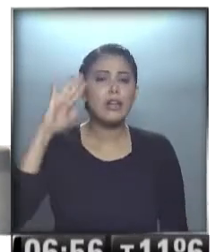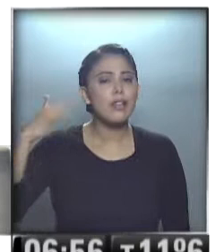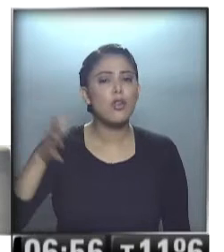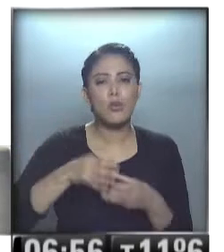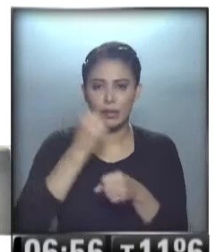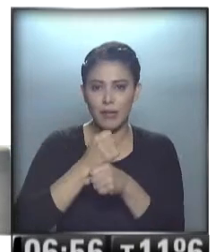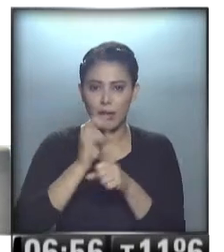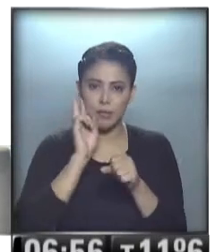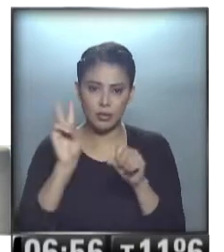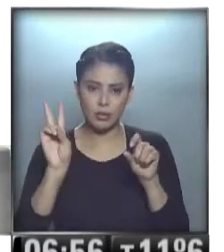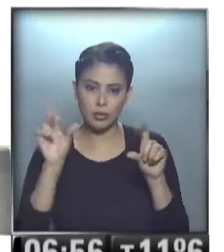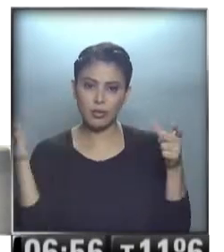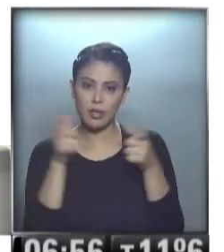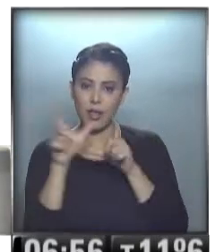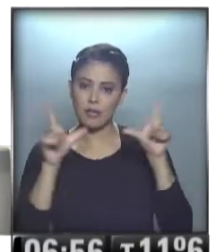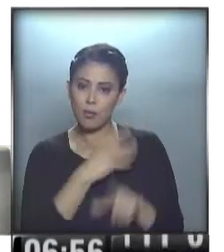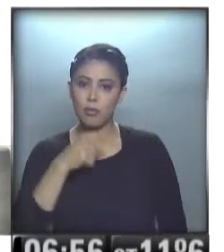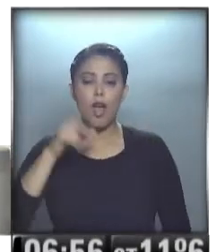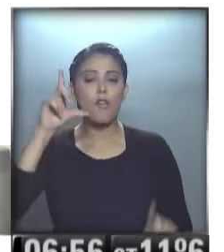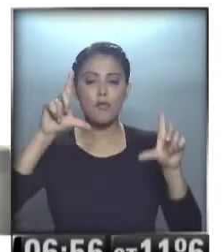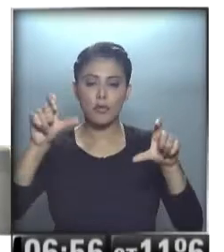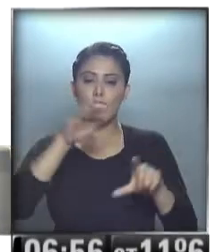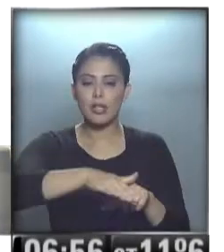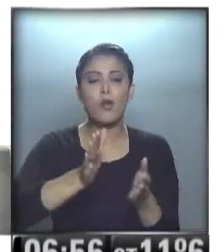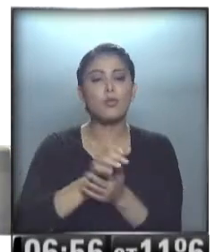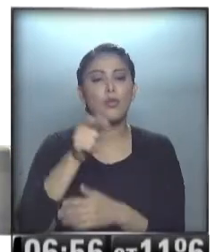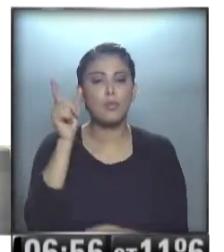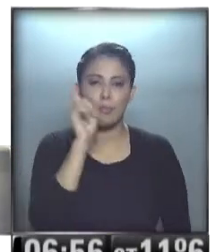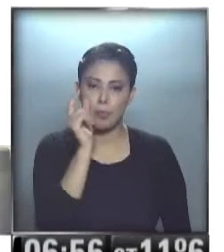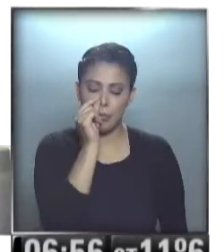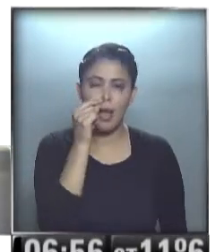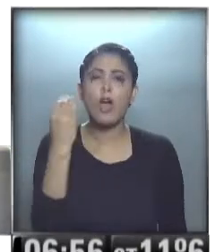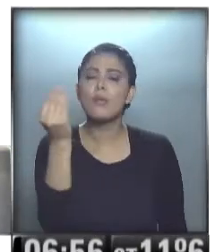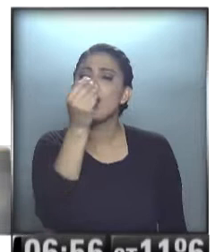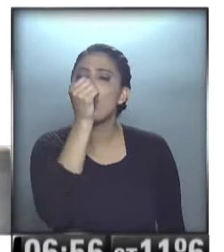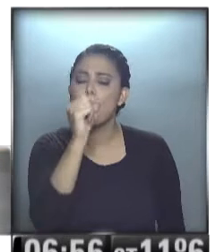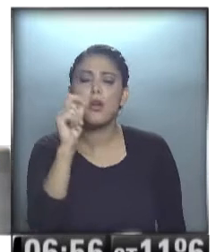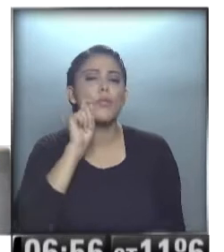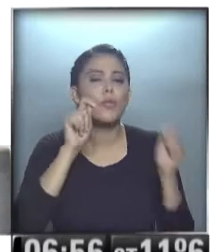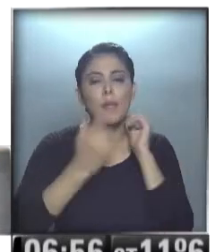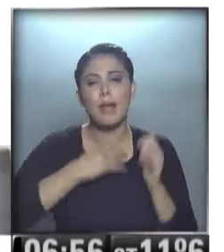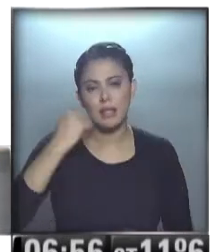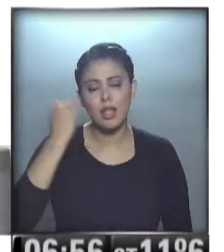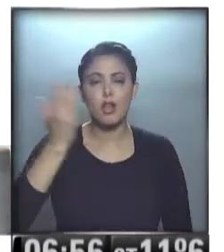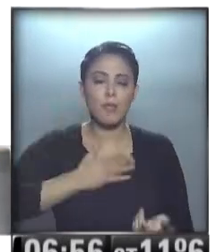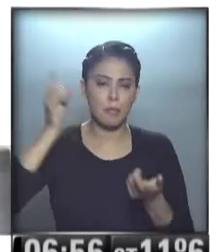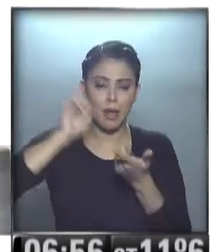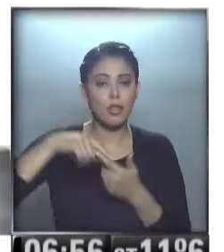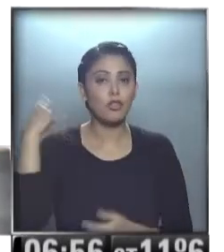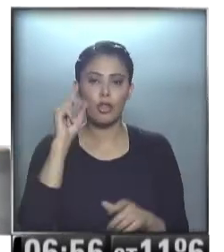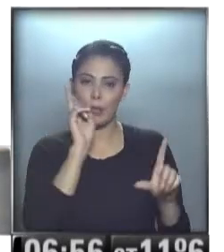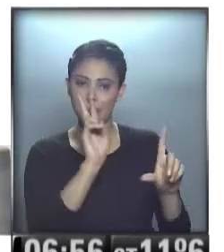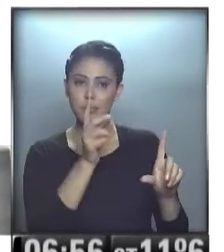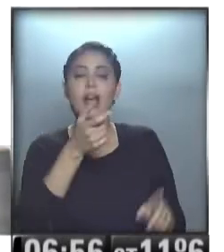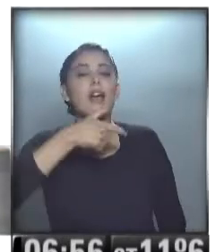Aquí les mando una foto de Ghi con su papi abrazada. Quisiera saber el tiempo para el fin de semana. Les mando un beso a mis hijos, mi marido, que te estamos mirando.